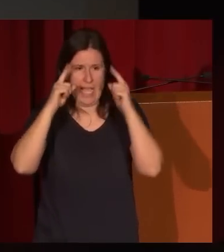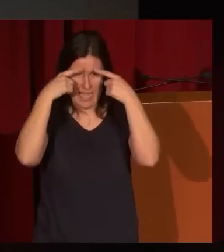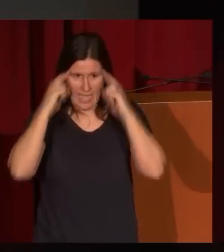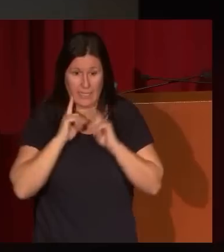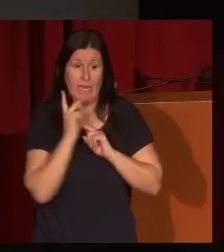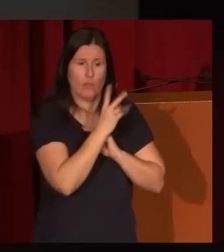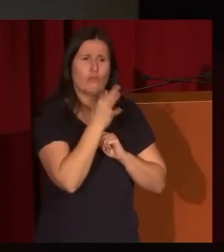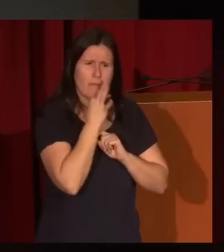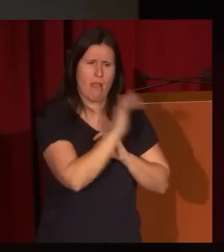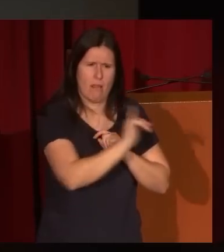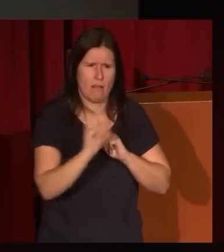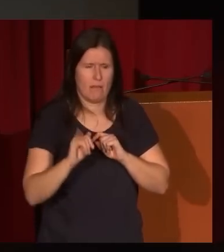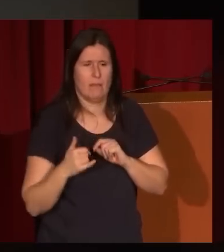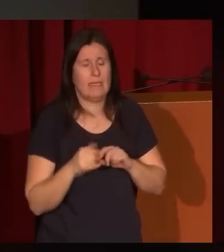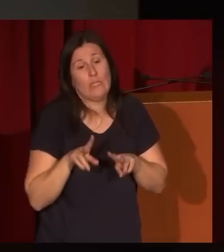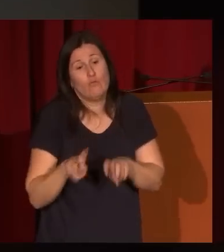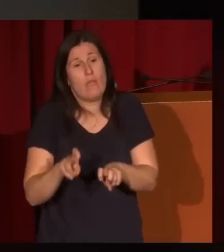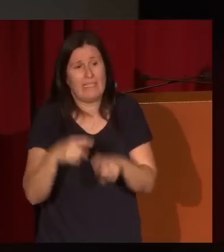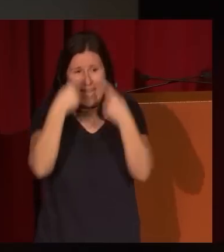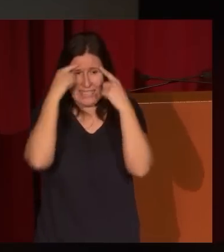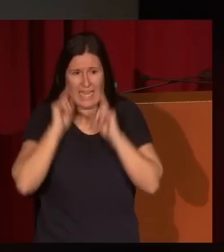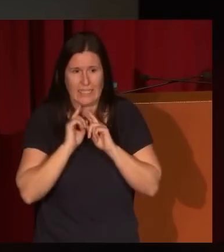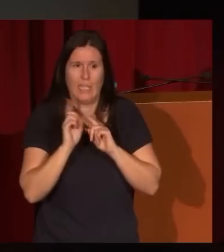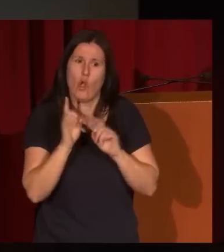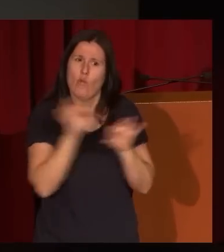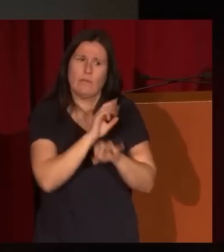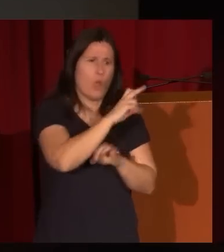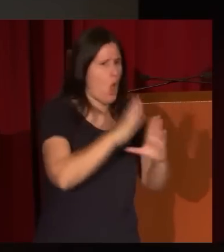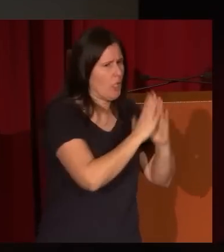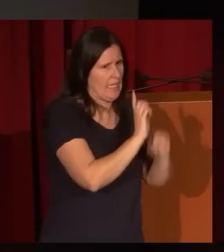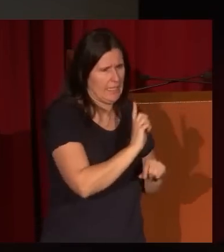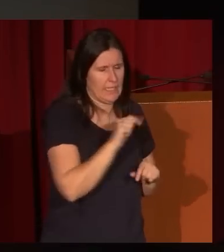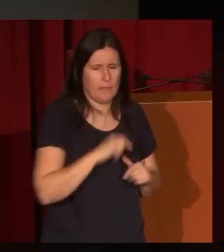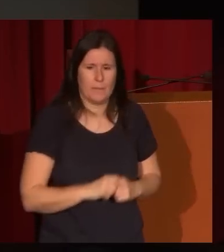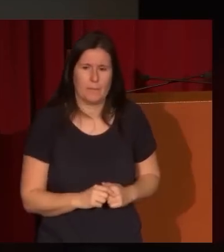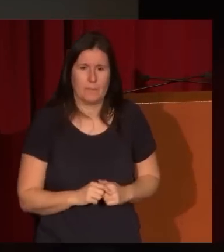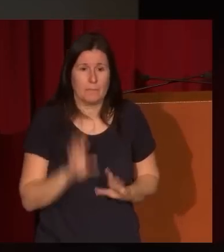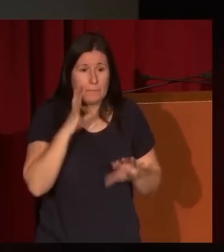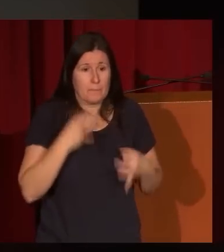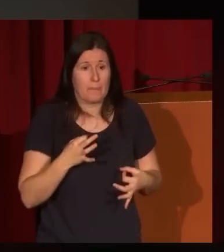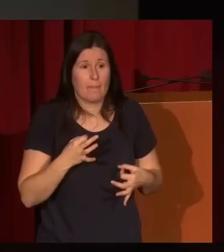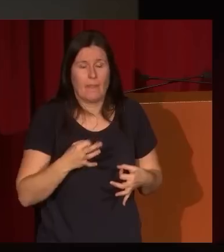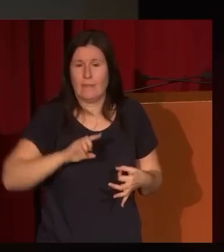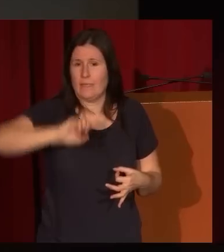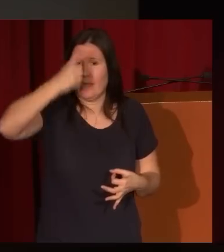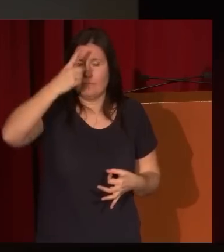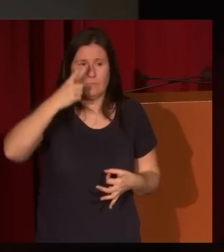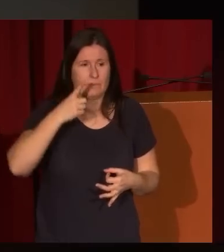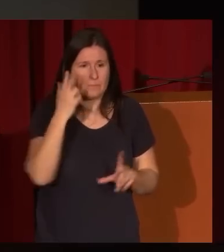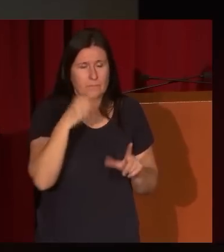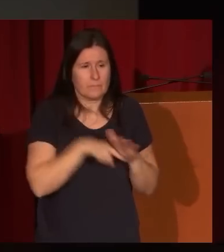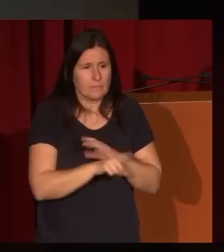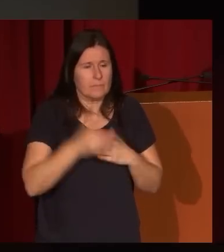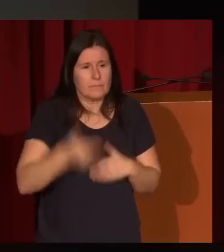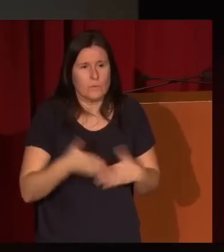se conservan las nuevas salesas no nos confundamos con la otra iglesia y realmente el gran género para Eugenio Lucas